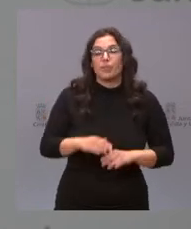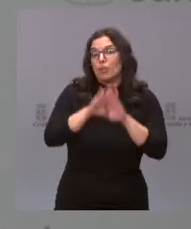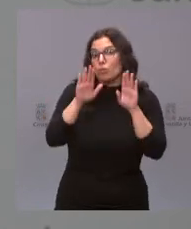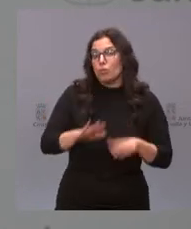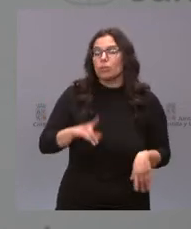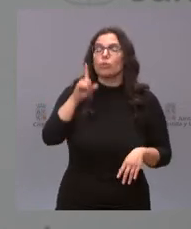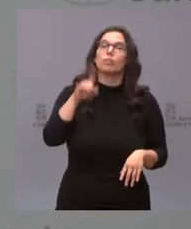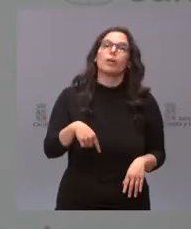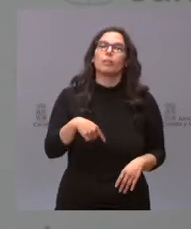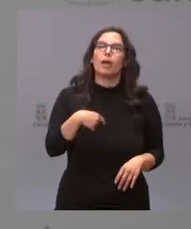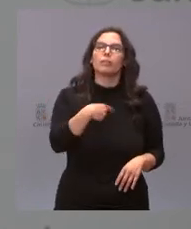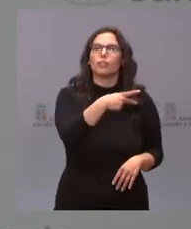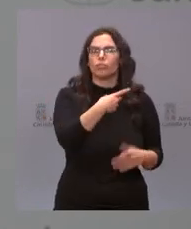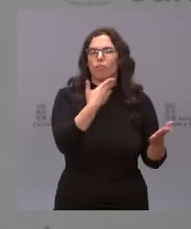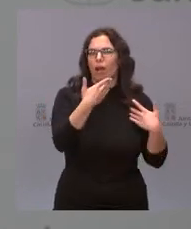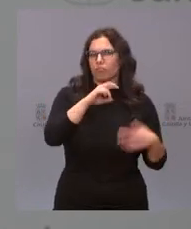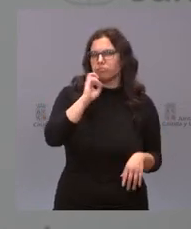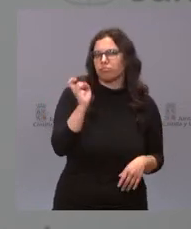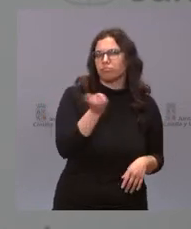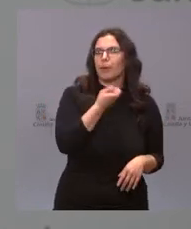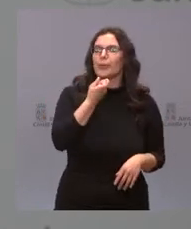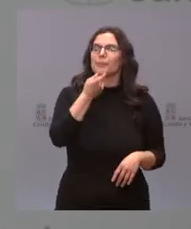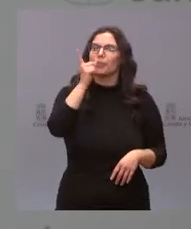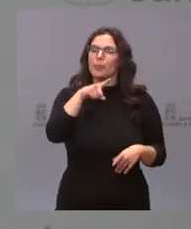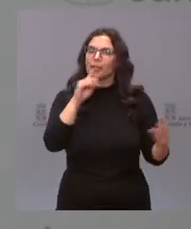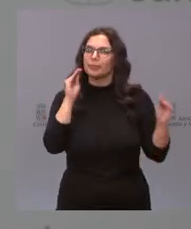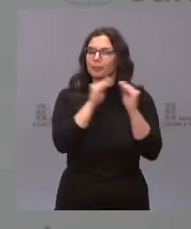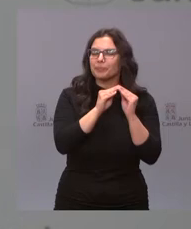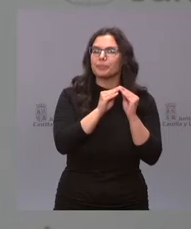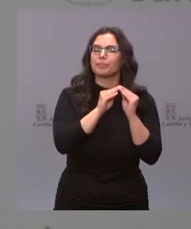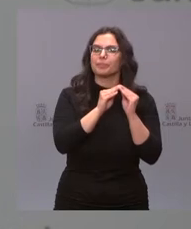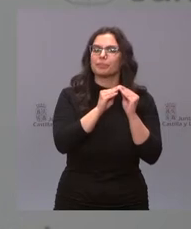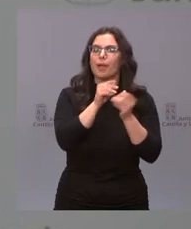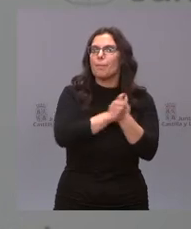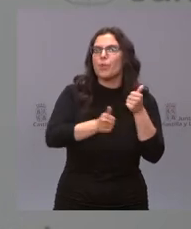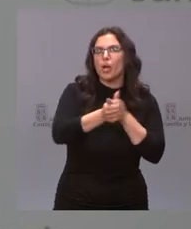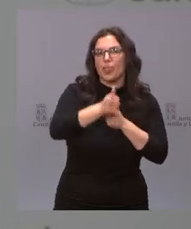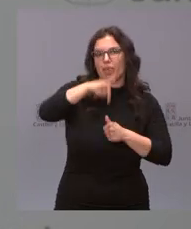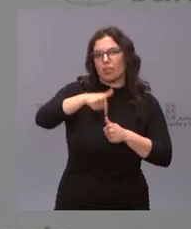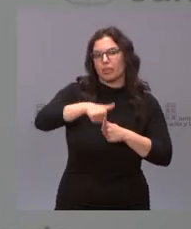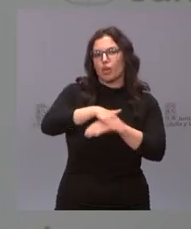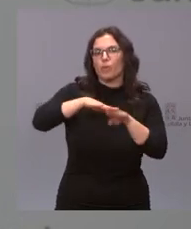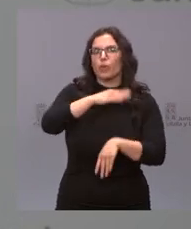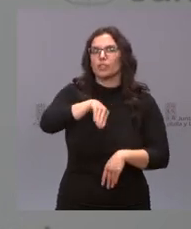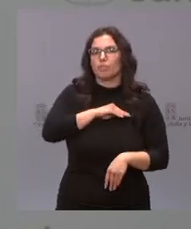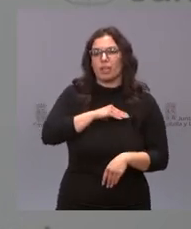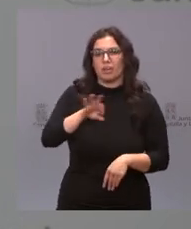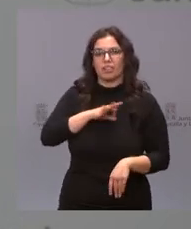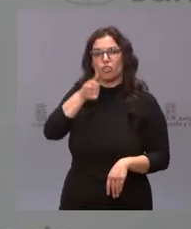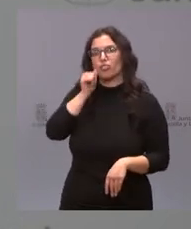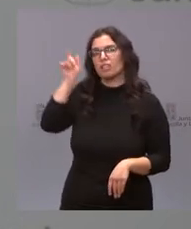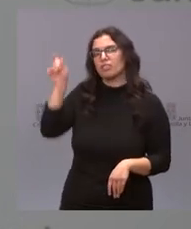compartido muchas cosas, pero también hemos compartido cuál debe ser la prioridad del gobierno de España y del señor Sánchez.